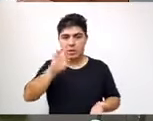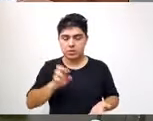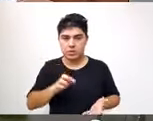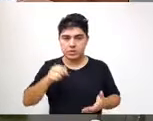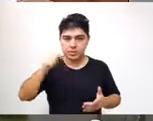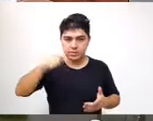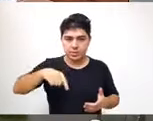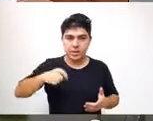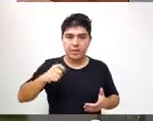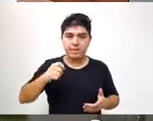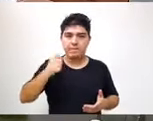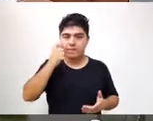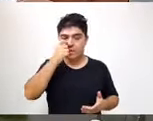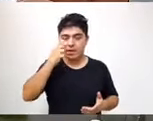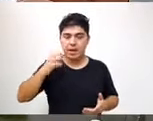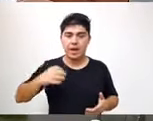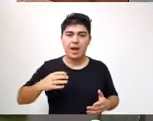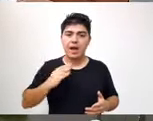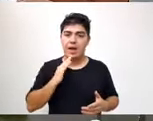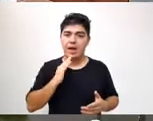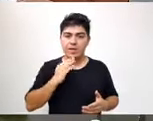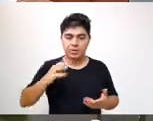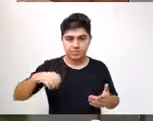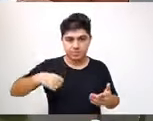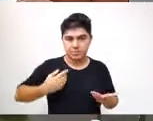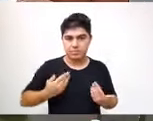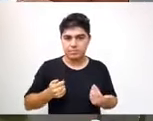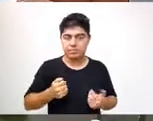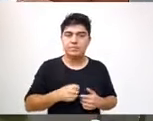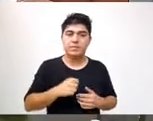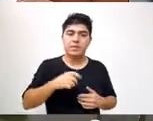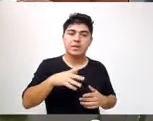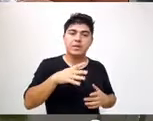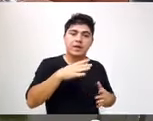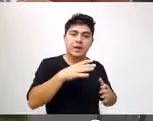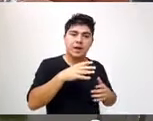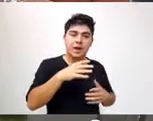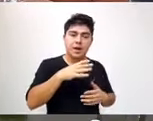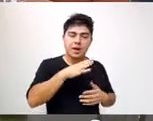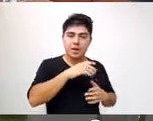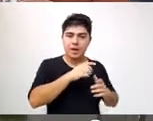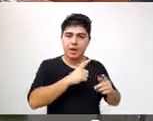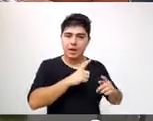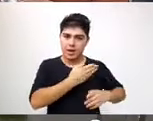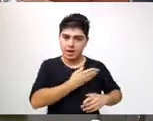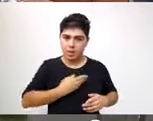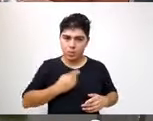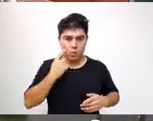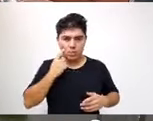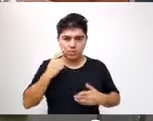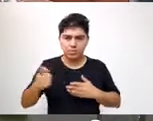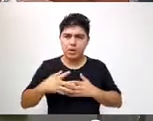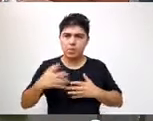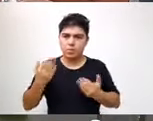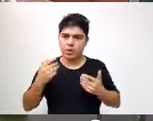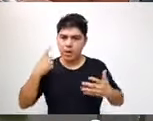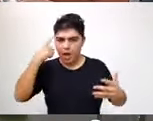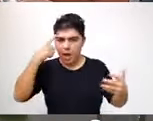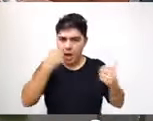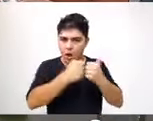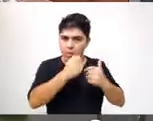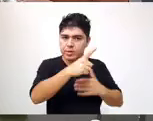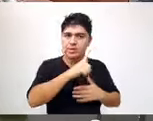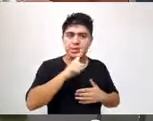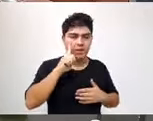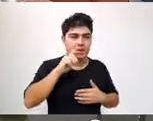del corriente. Artículo 2. Autorícese al Ejecutivo Municipal a suscribir el convenio con el Instituto Provincial de Juegos de Azar por el